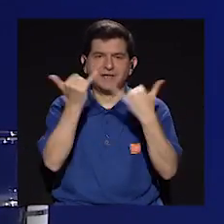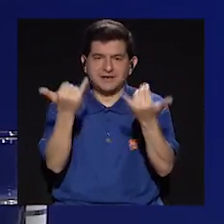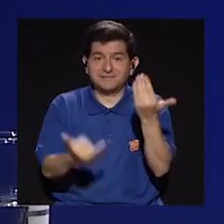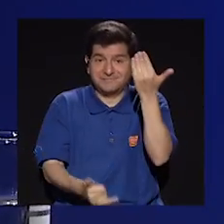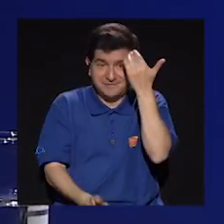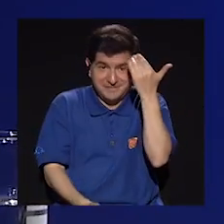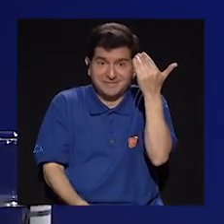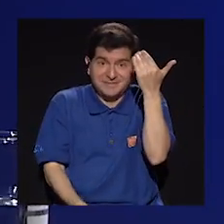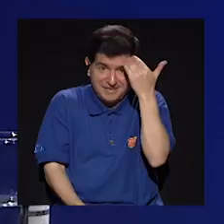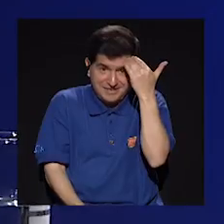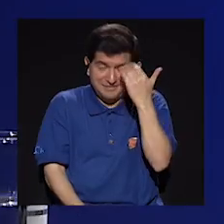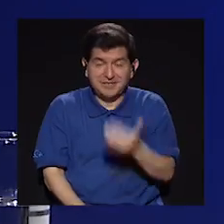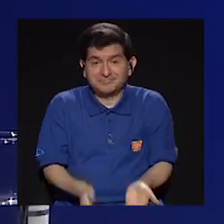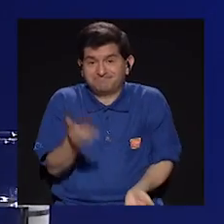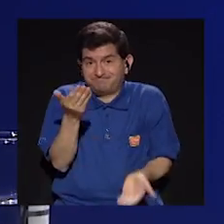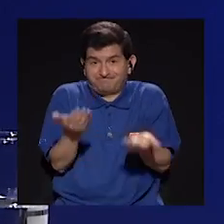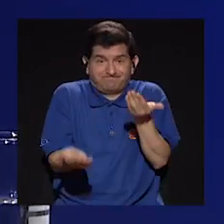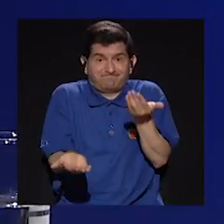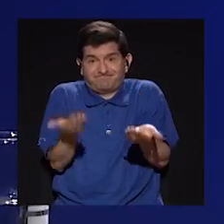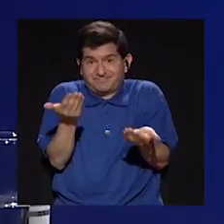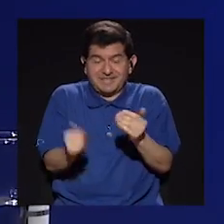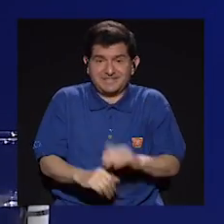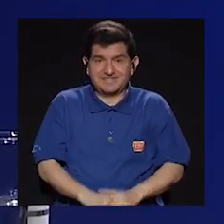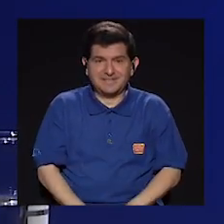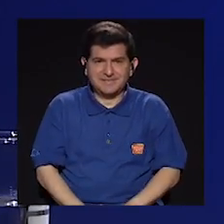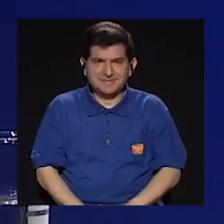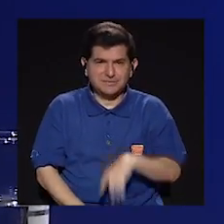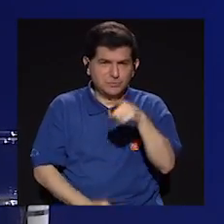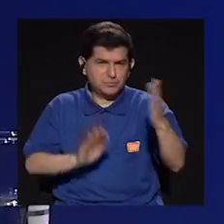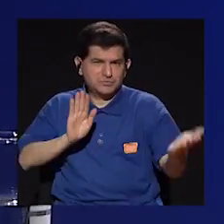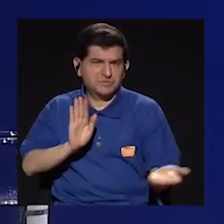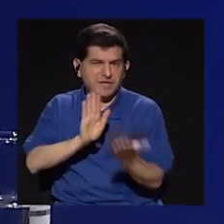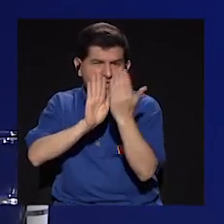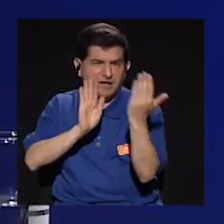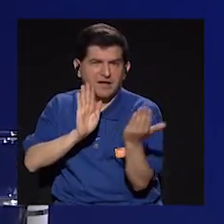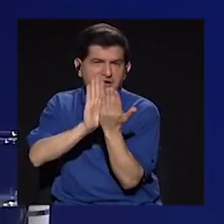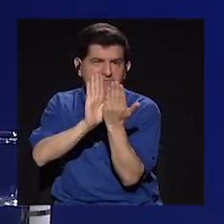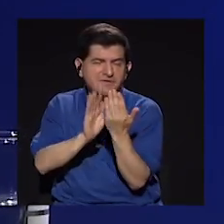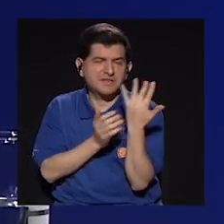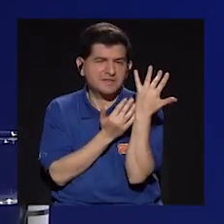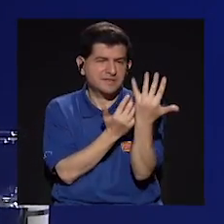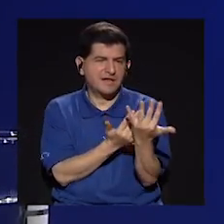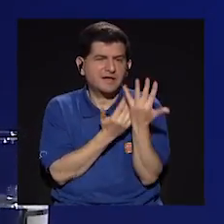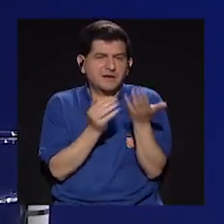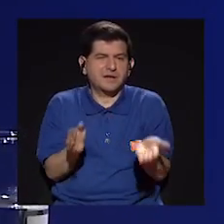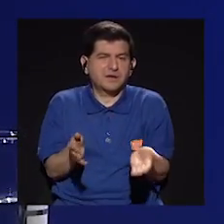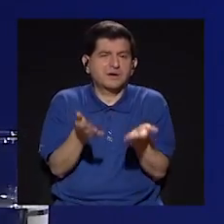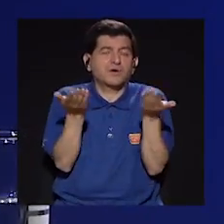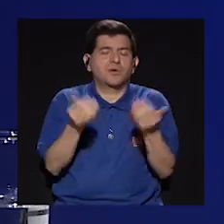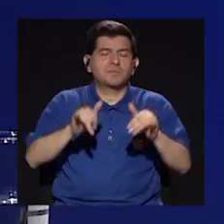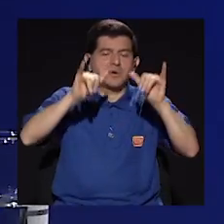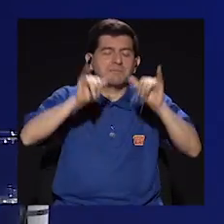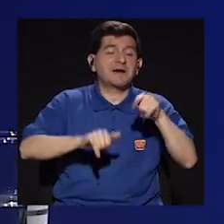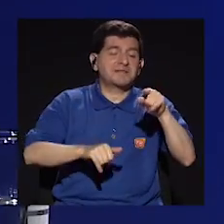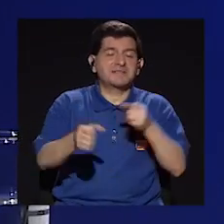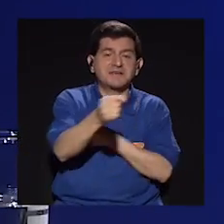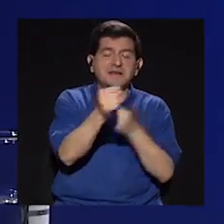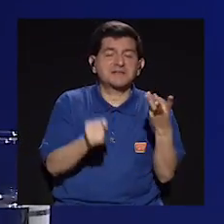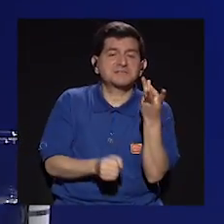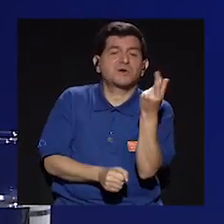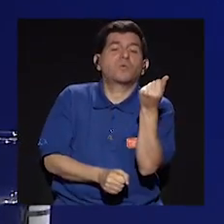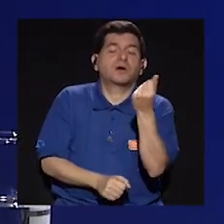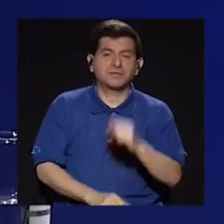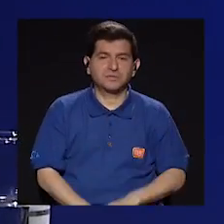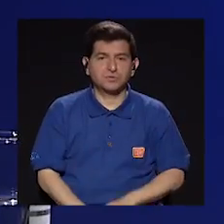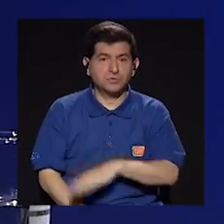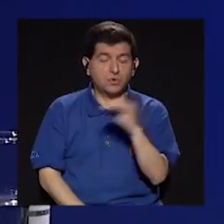Ya sabes un poco cómo te enfrentas a esa expectativa de cuánto pueda mantenerse